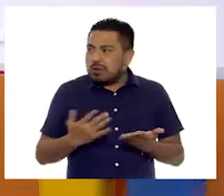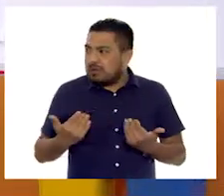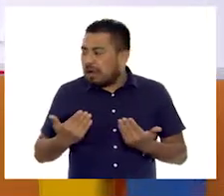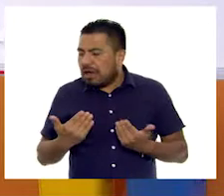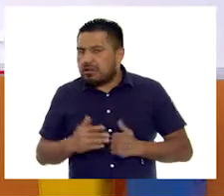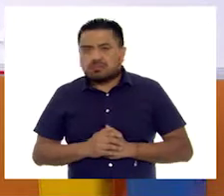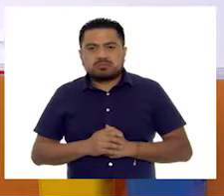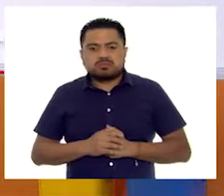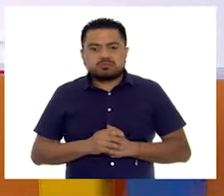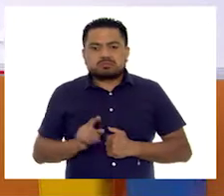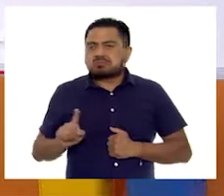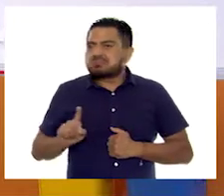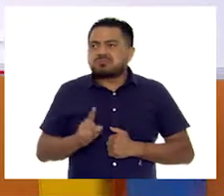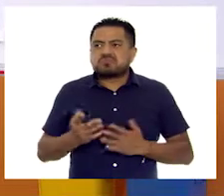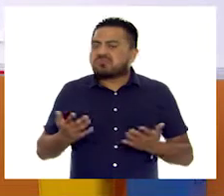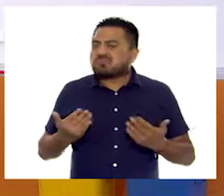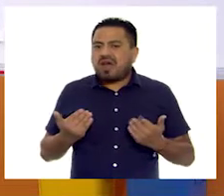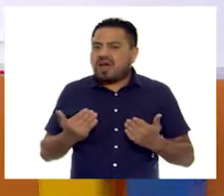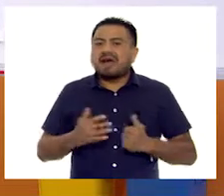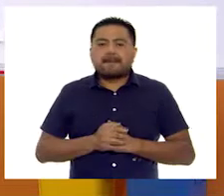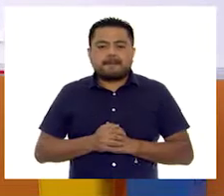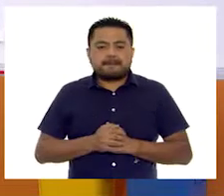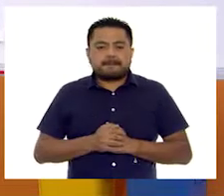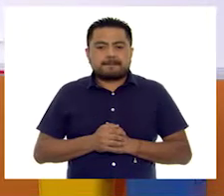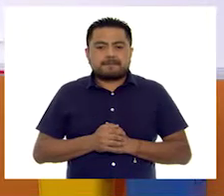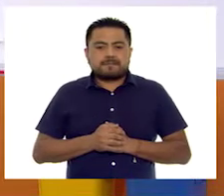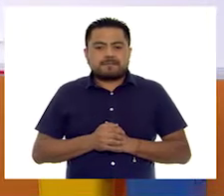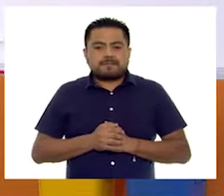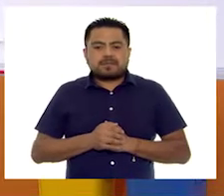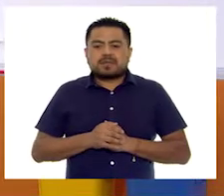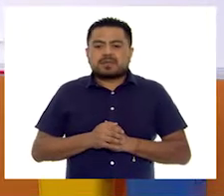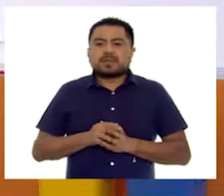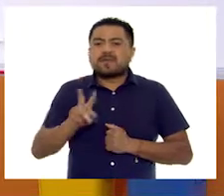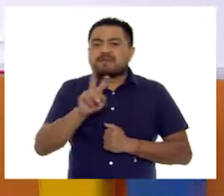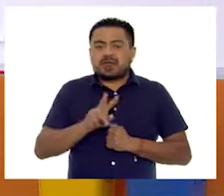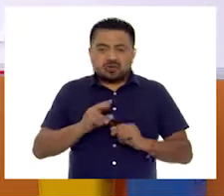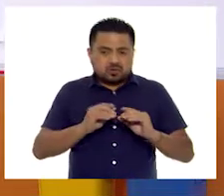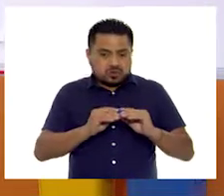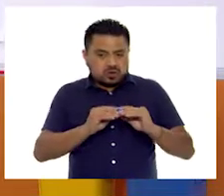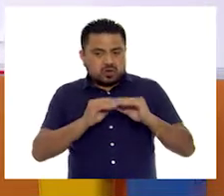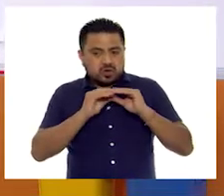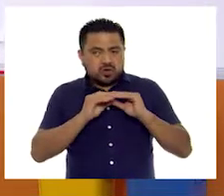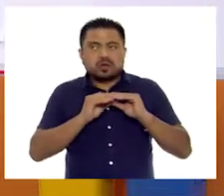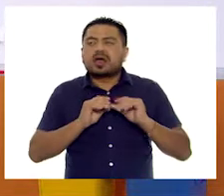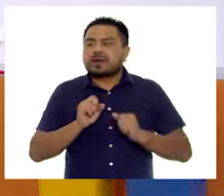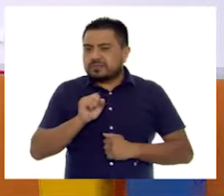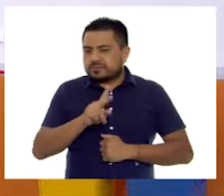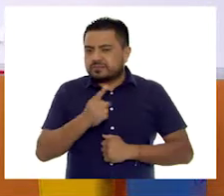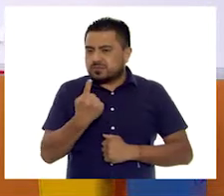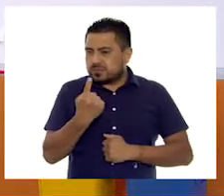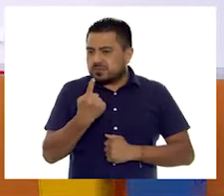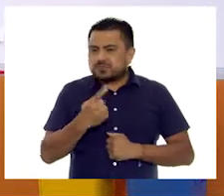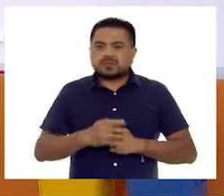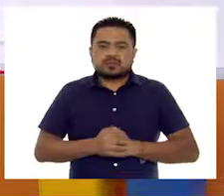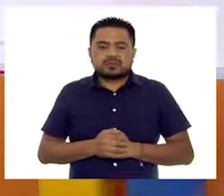No. No tenemos sándwich. Entonces, el viernes, torta. Ajá. Uno.